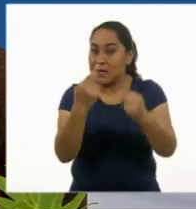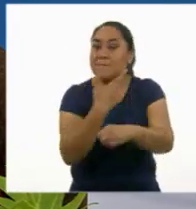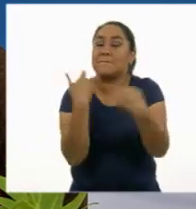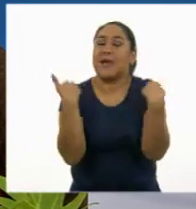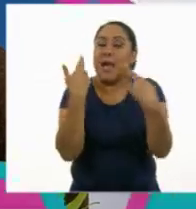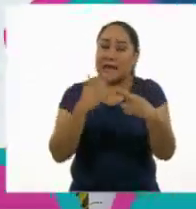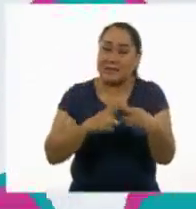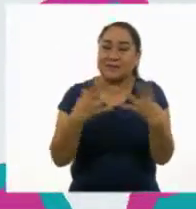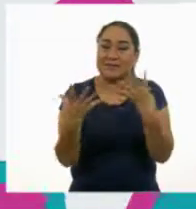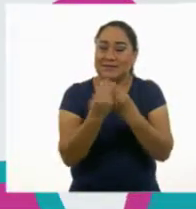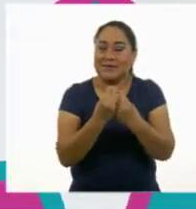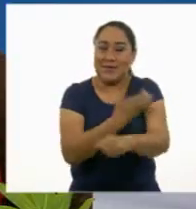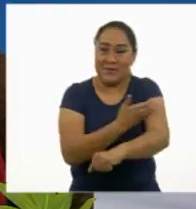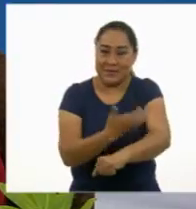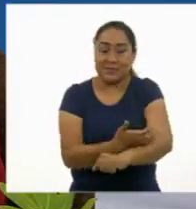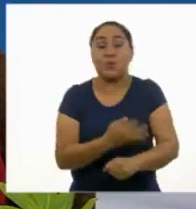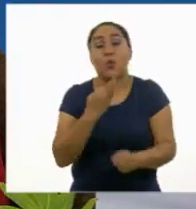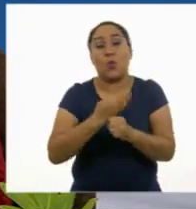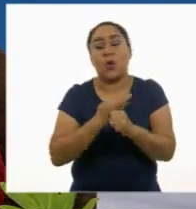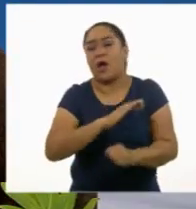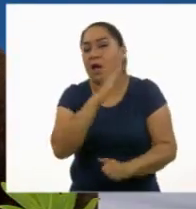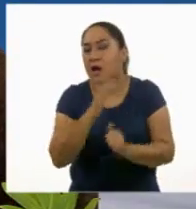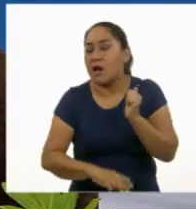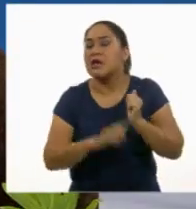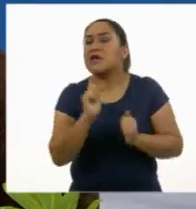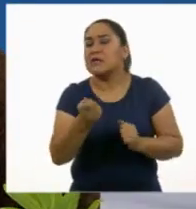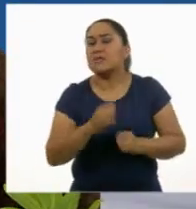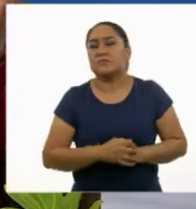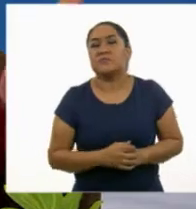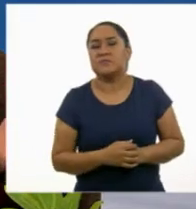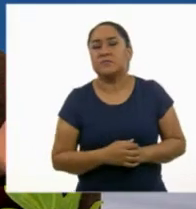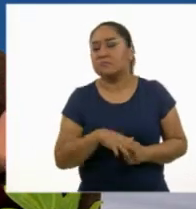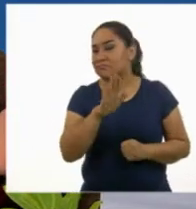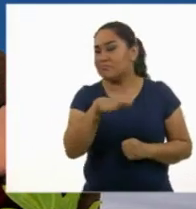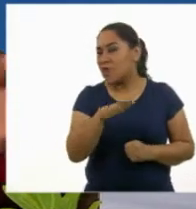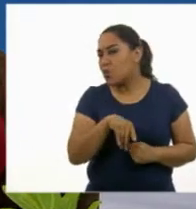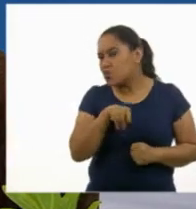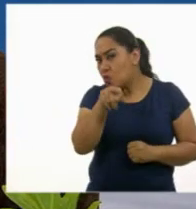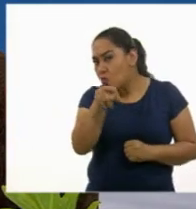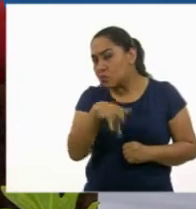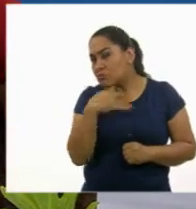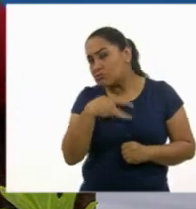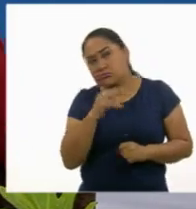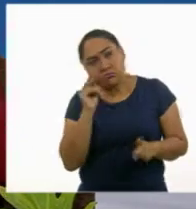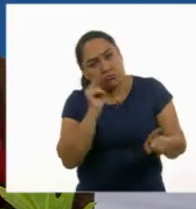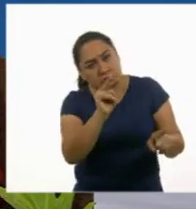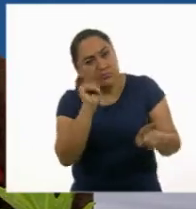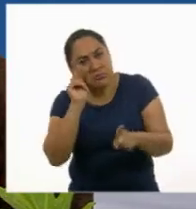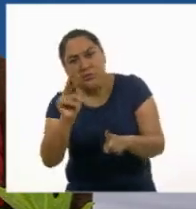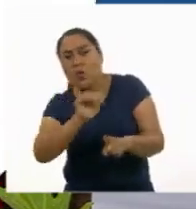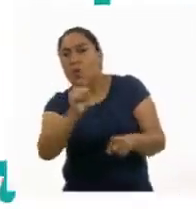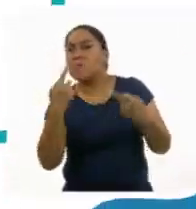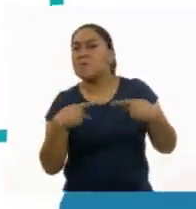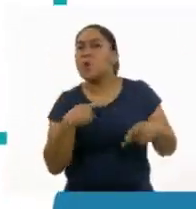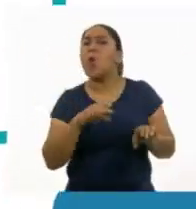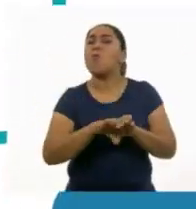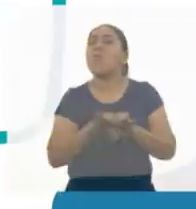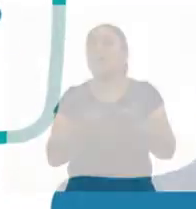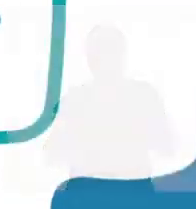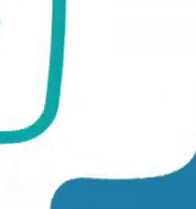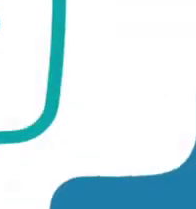acompañaron en el día de hoy. Hemos terminado con ¿Y tú? ¿Cómo ves a los demás? Espero que lo hayan disfrutado tanto como nosotros.